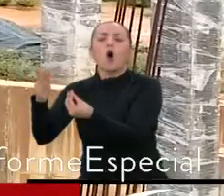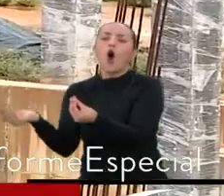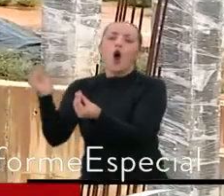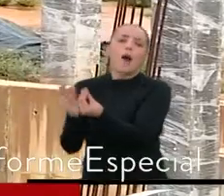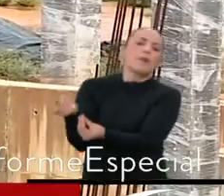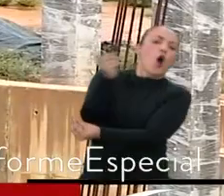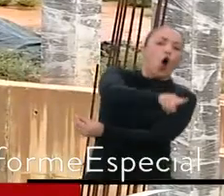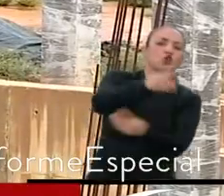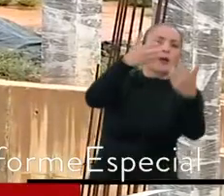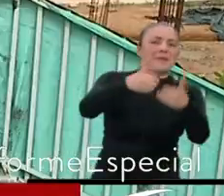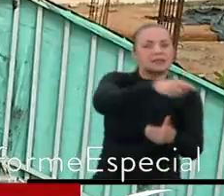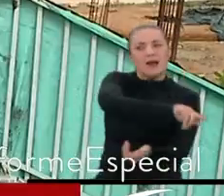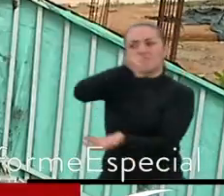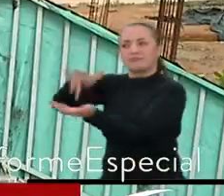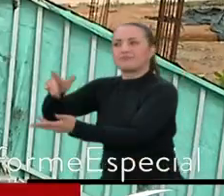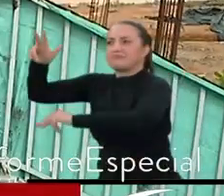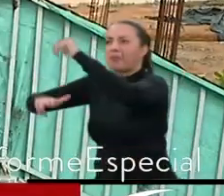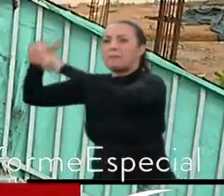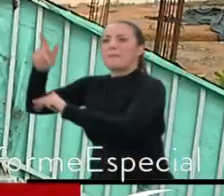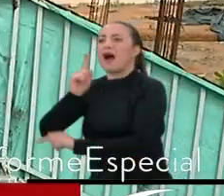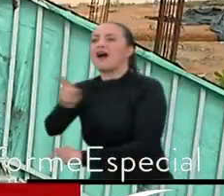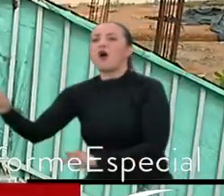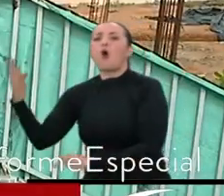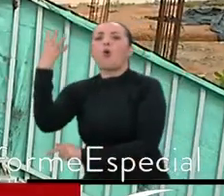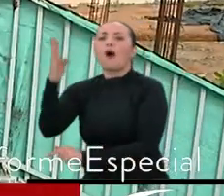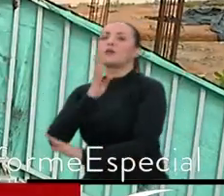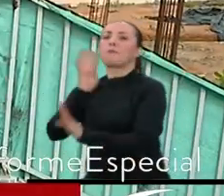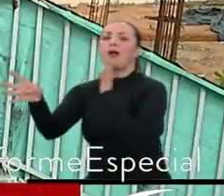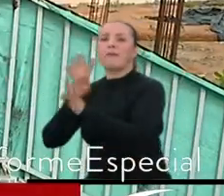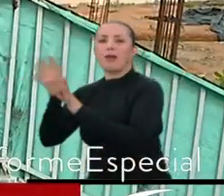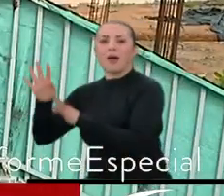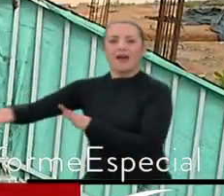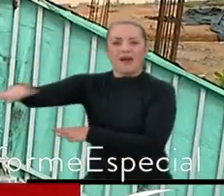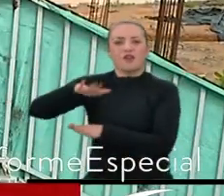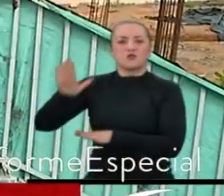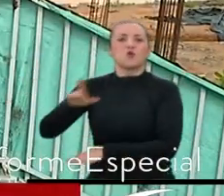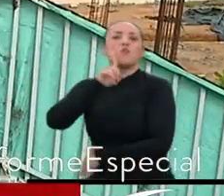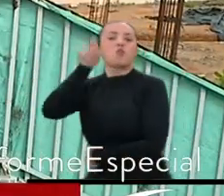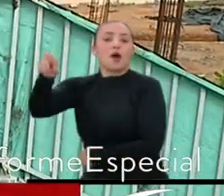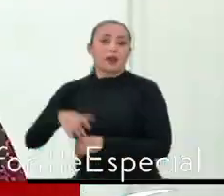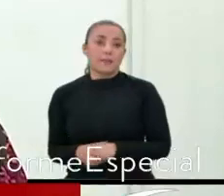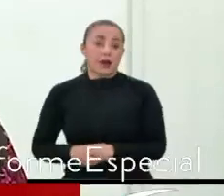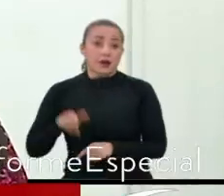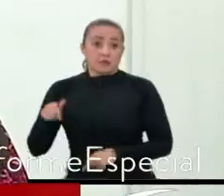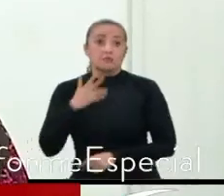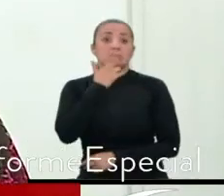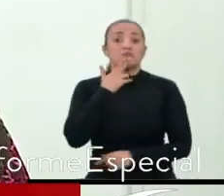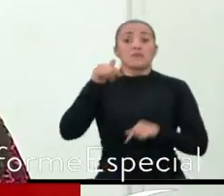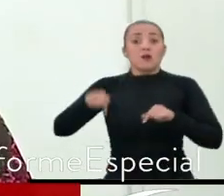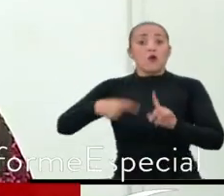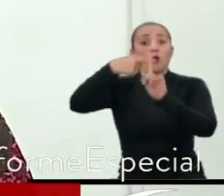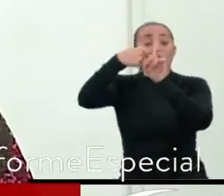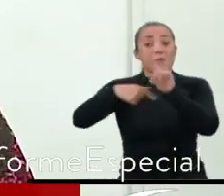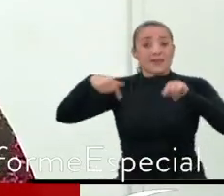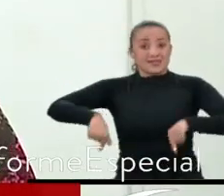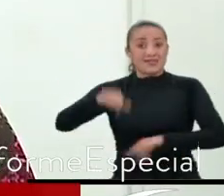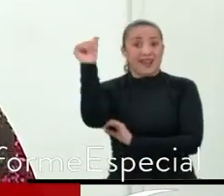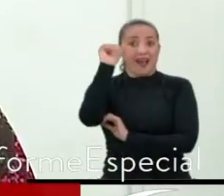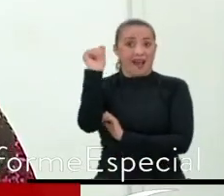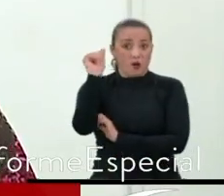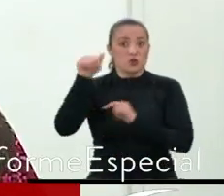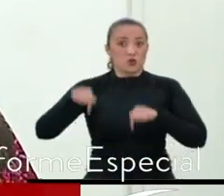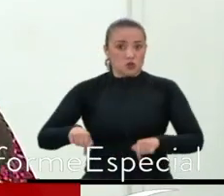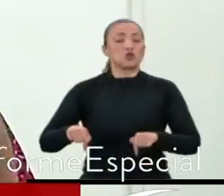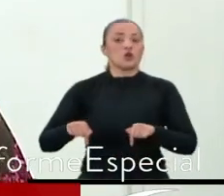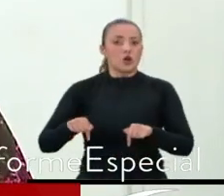para que retome los trabajos en las cuatro obras que quedaron abandonadas en la ciudad. Se comprometió que en este mes de agosto culminan